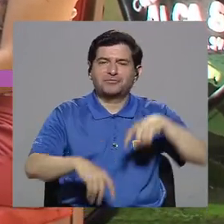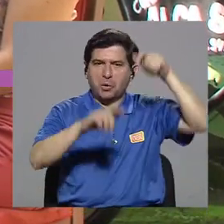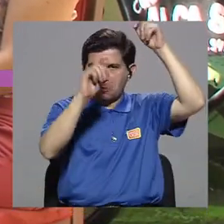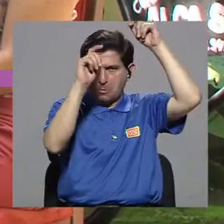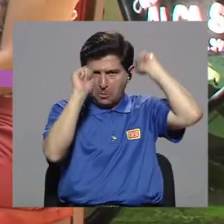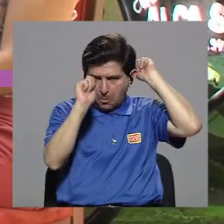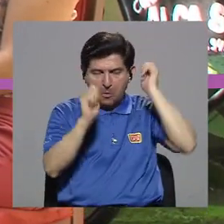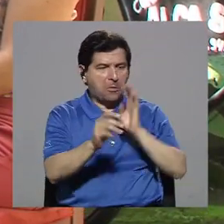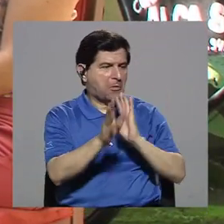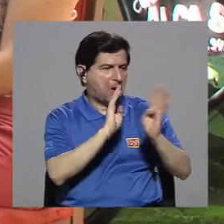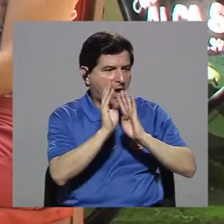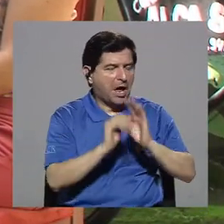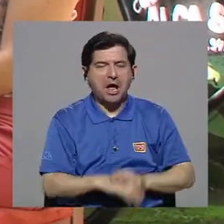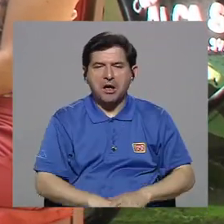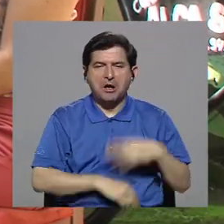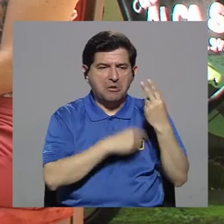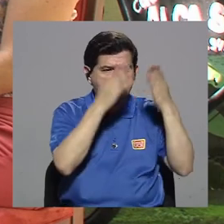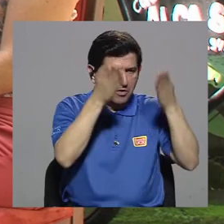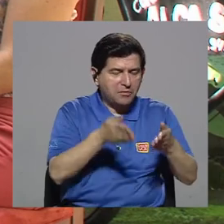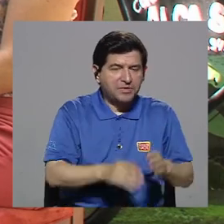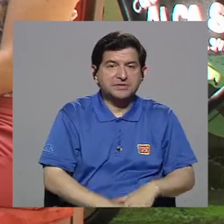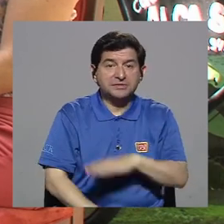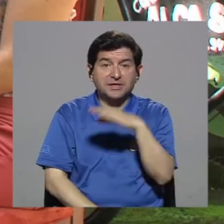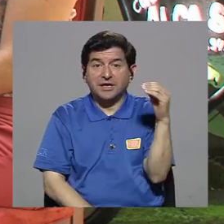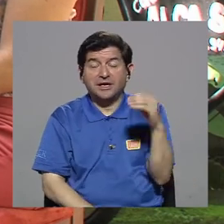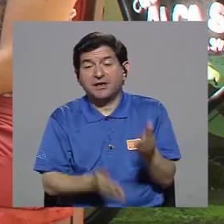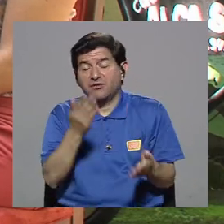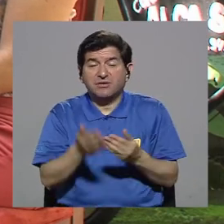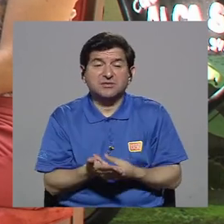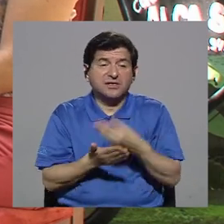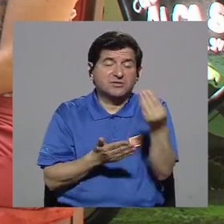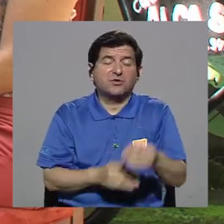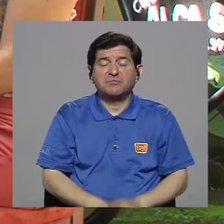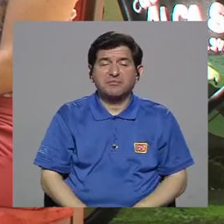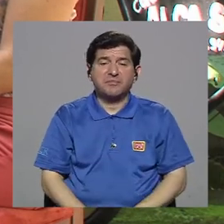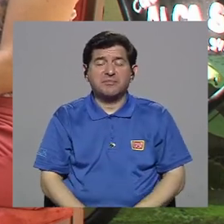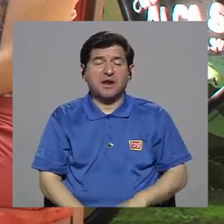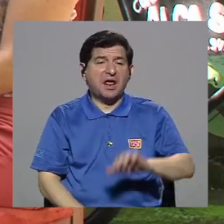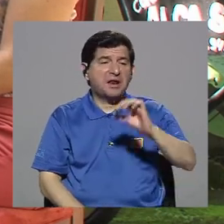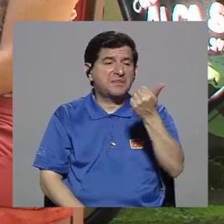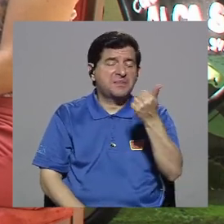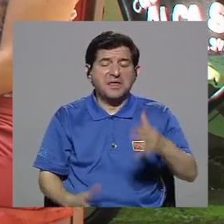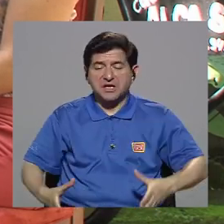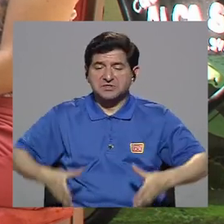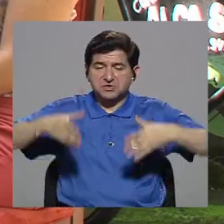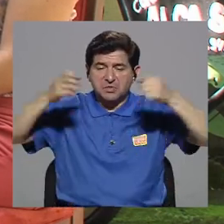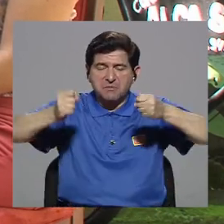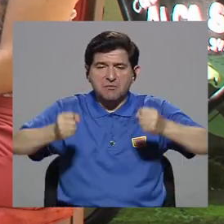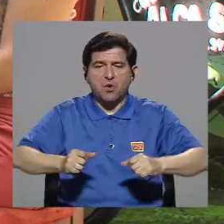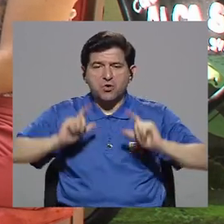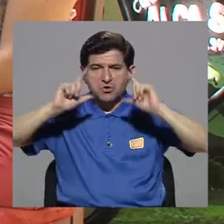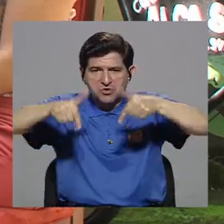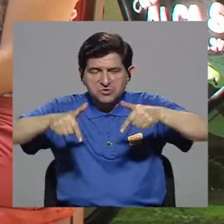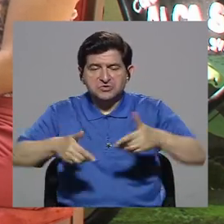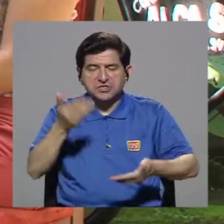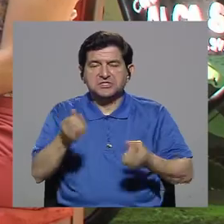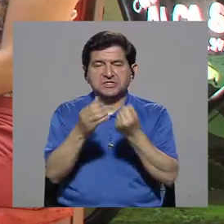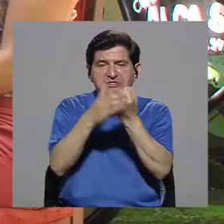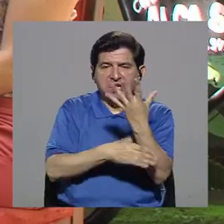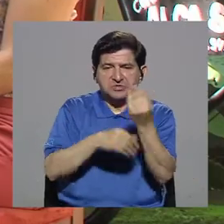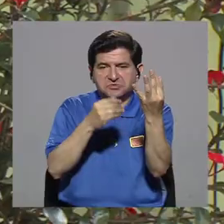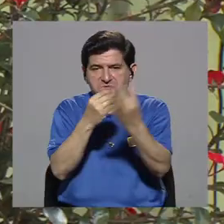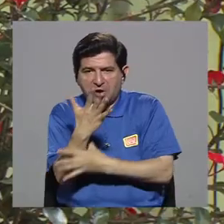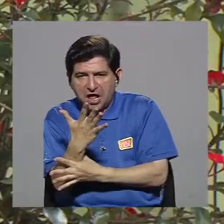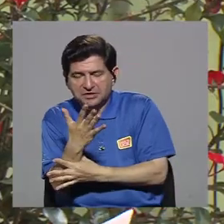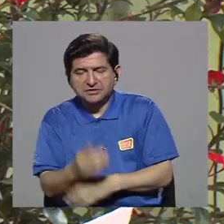ponerse una gorrita y hablar con vecinos y comprar unas 5, 6, 7, 8, 10 bolsas de basura y si quieren unos